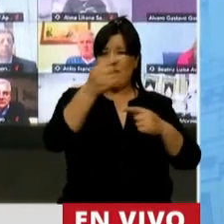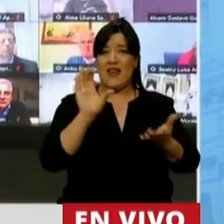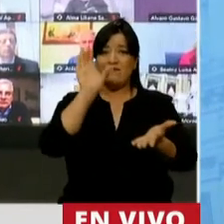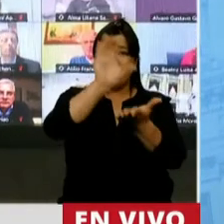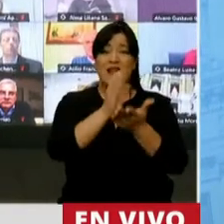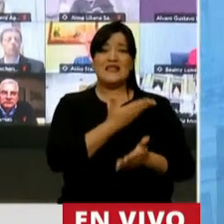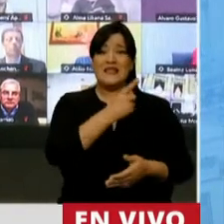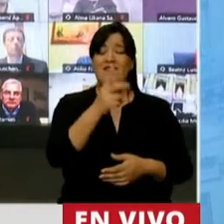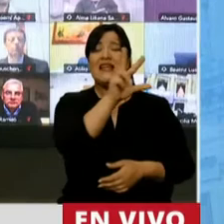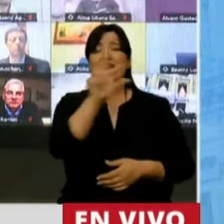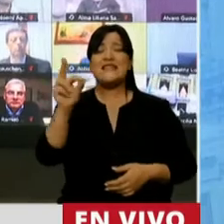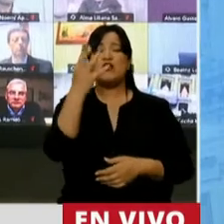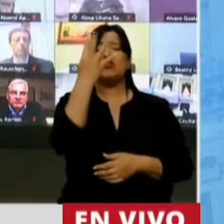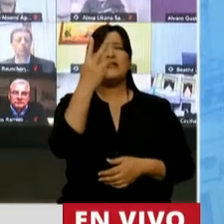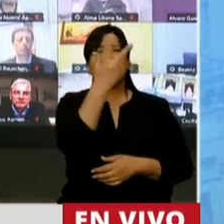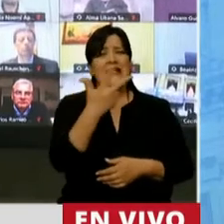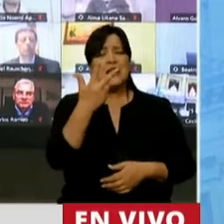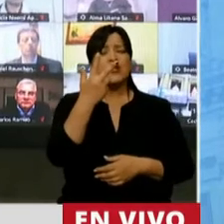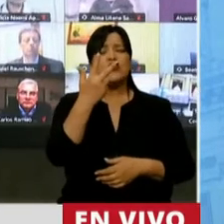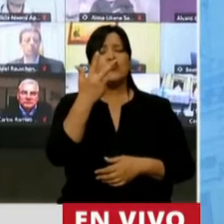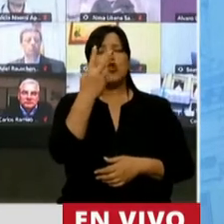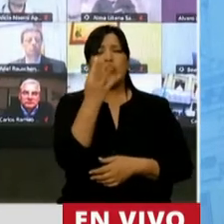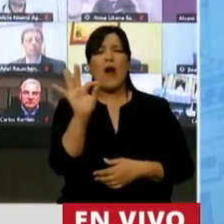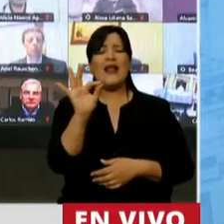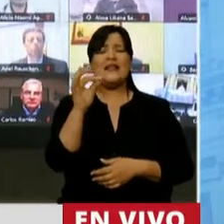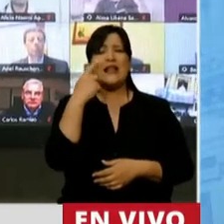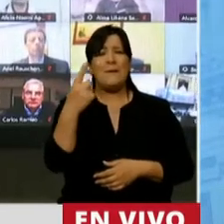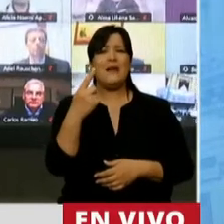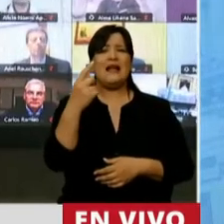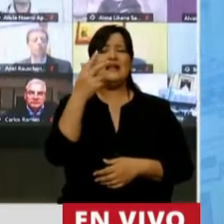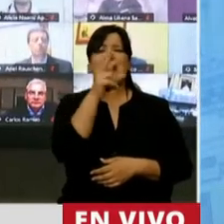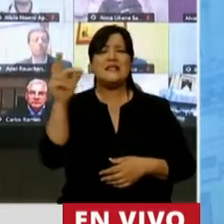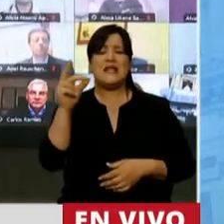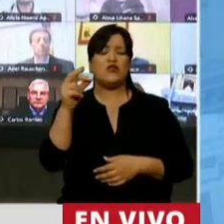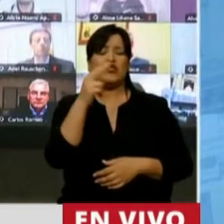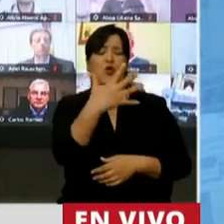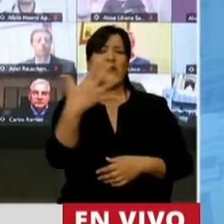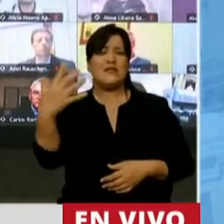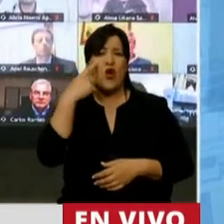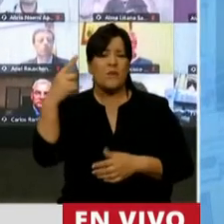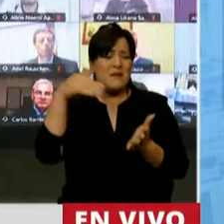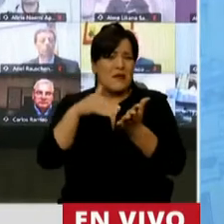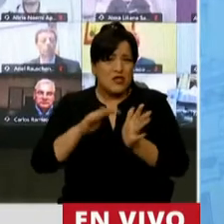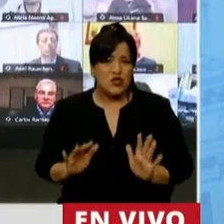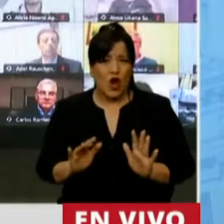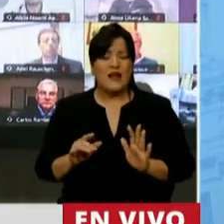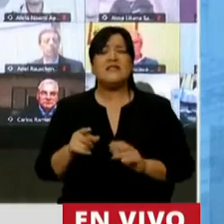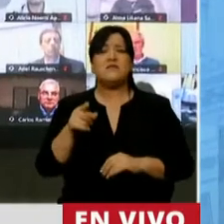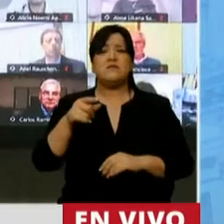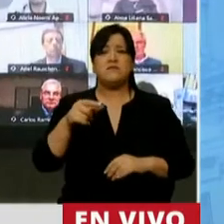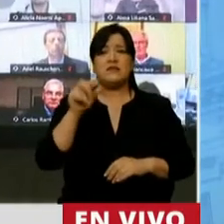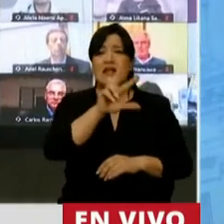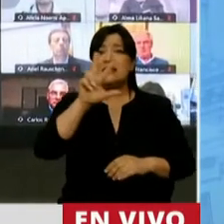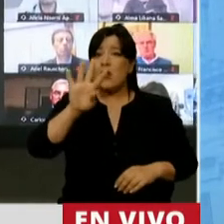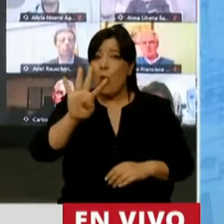Fe algo más de 340.265 millones? 24,5% más